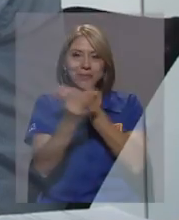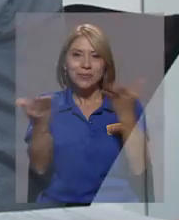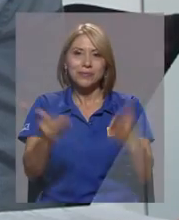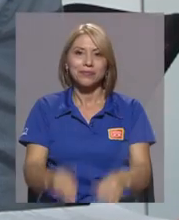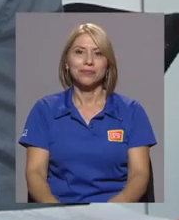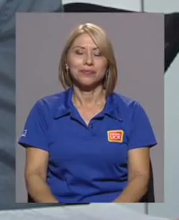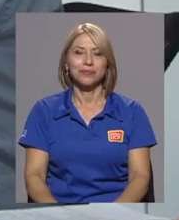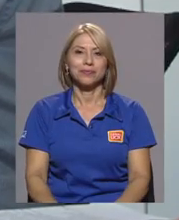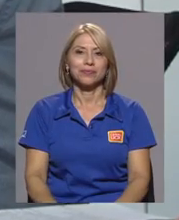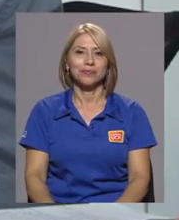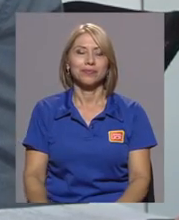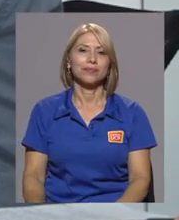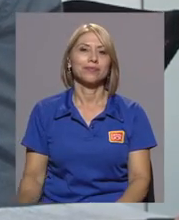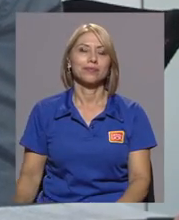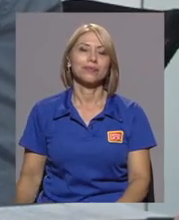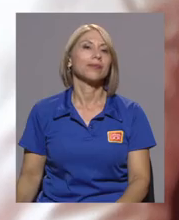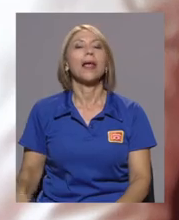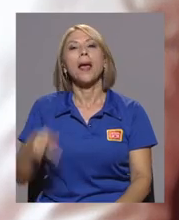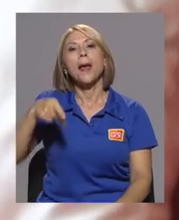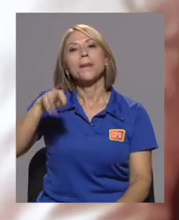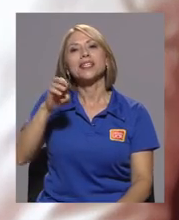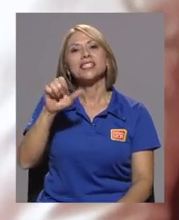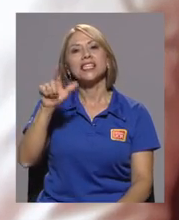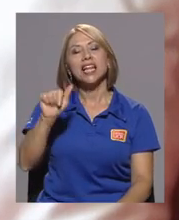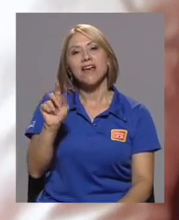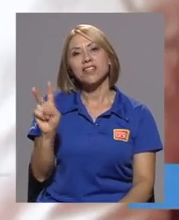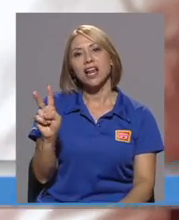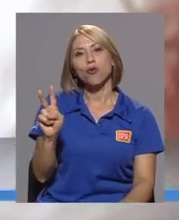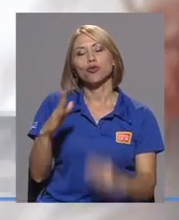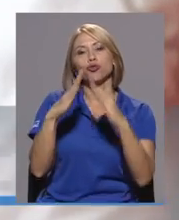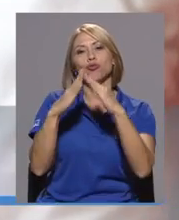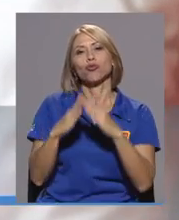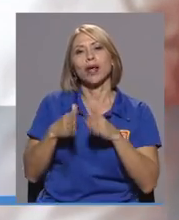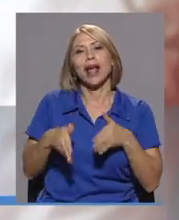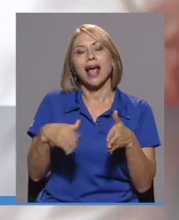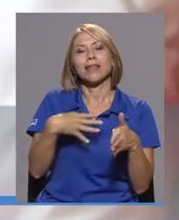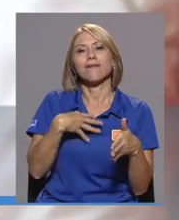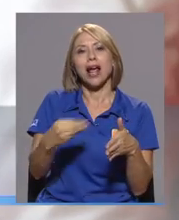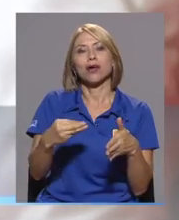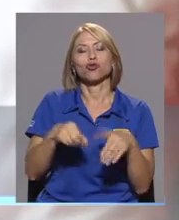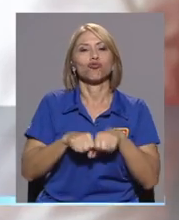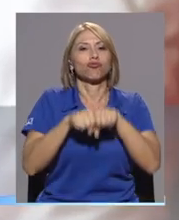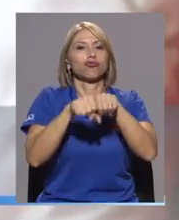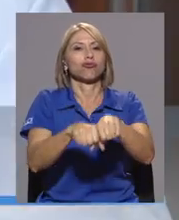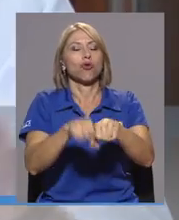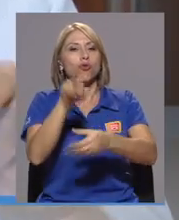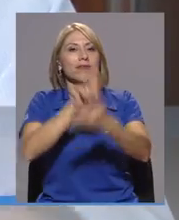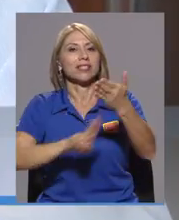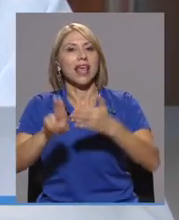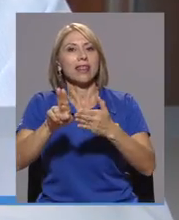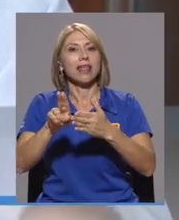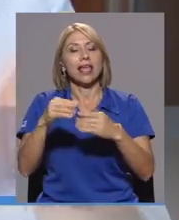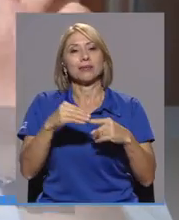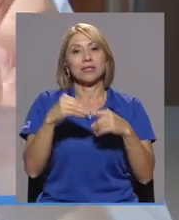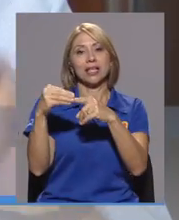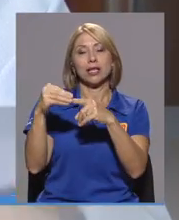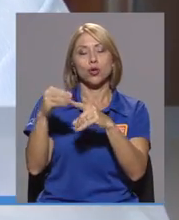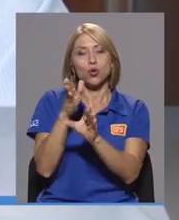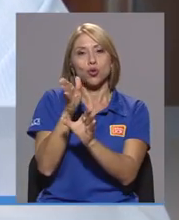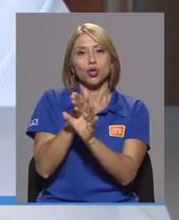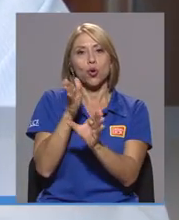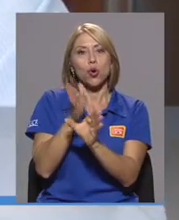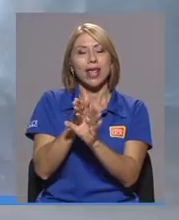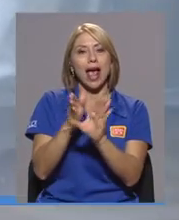Los requisitos son limpieza. Priscila Villalobos, vecina de Calle Blancos, es egresada de la U y se especializó en psicología